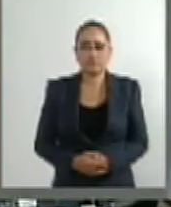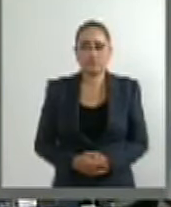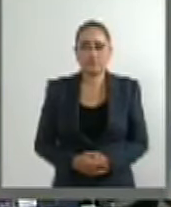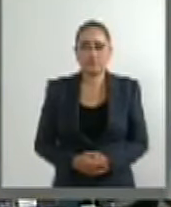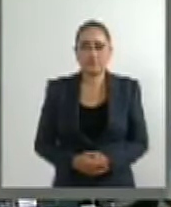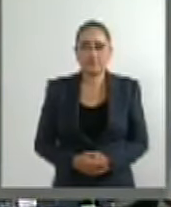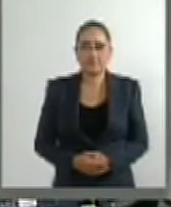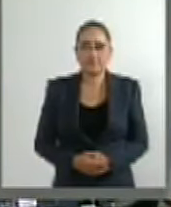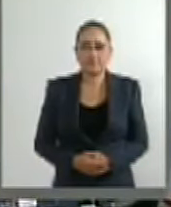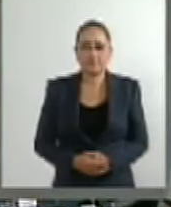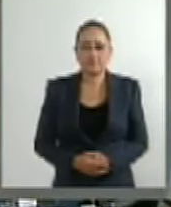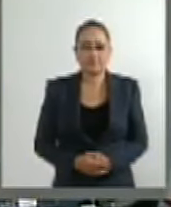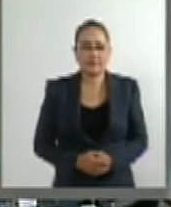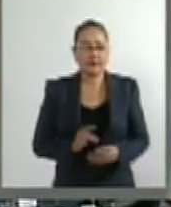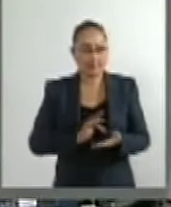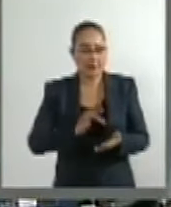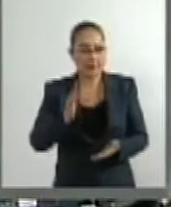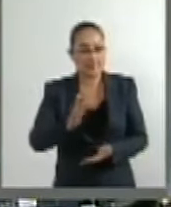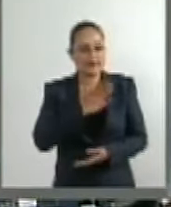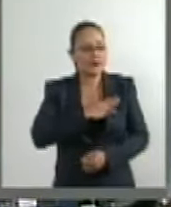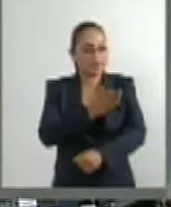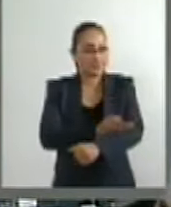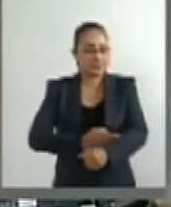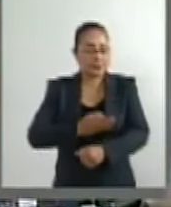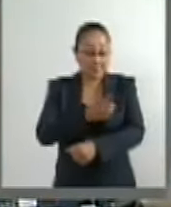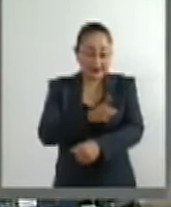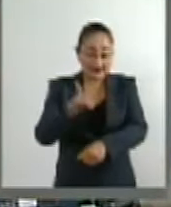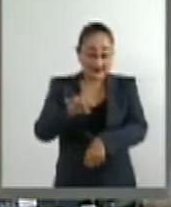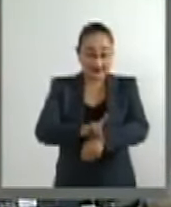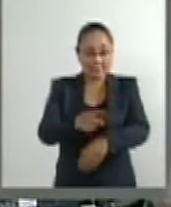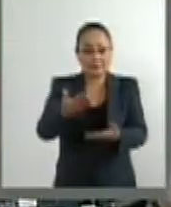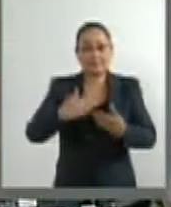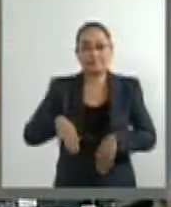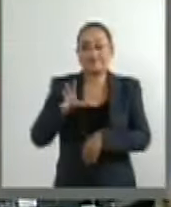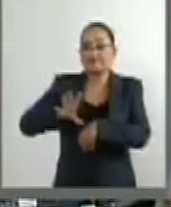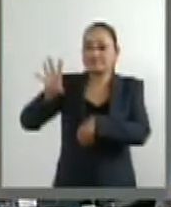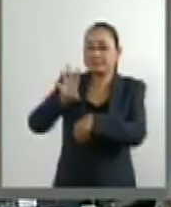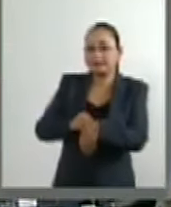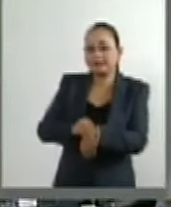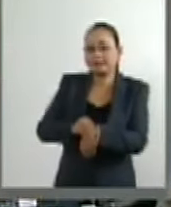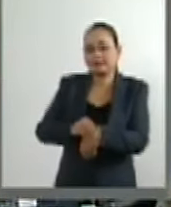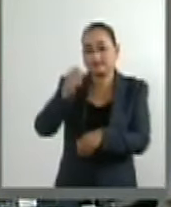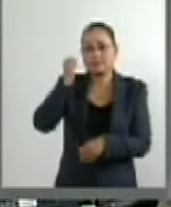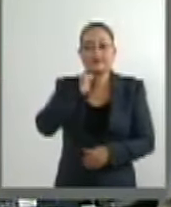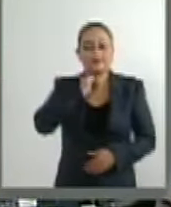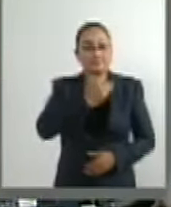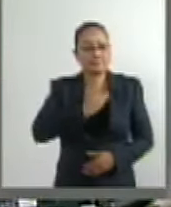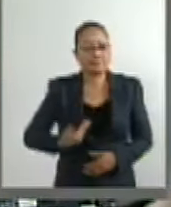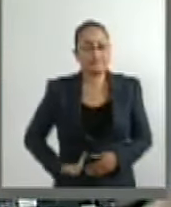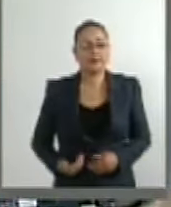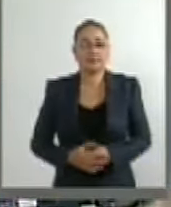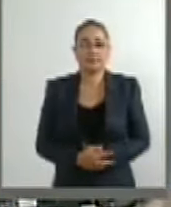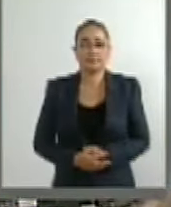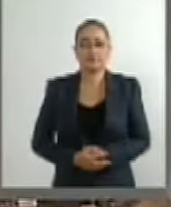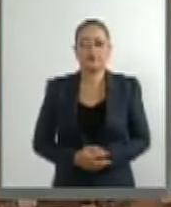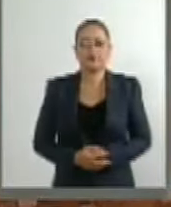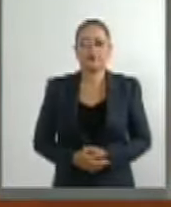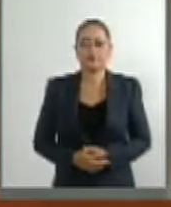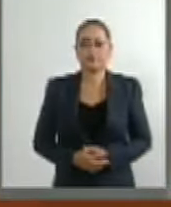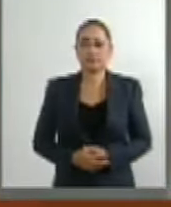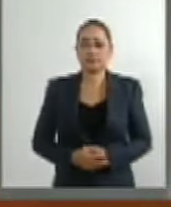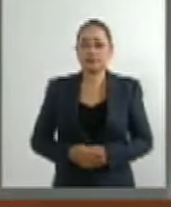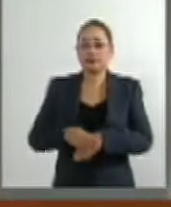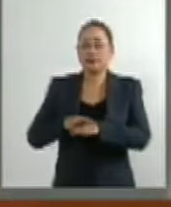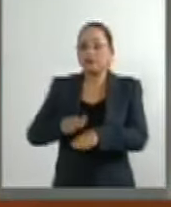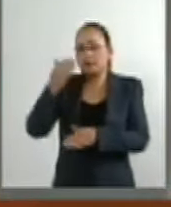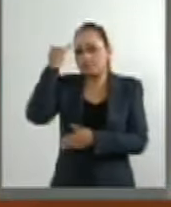Muchas gracias, buen día. Con su permiso, senador presidente, en virtud de que la